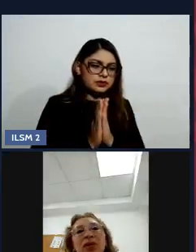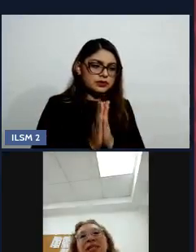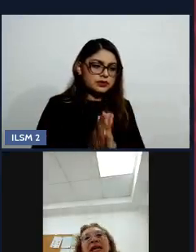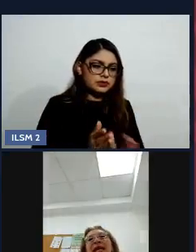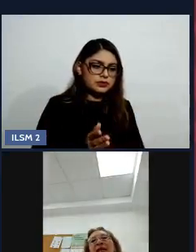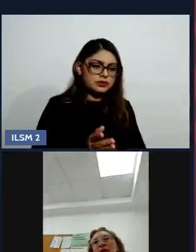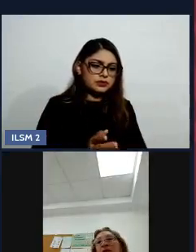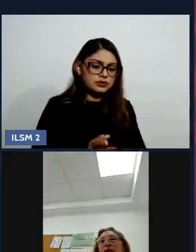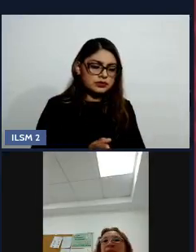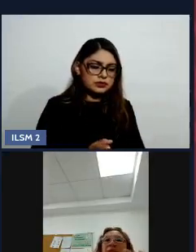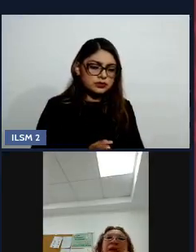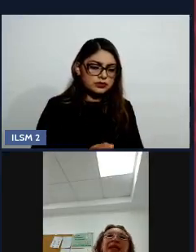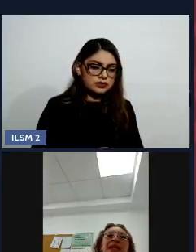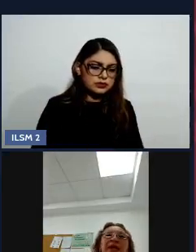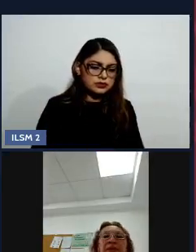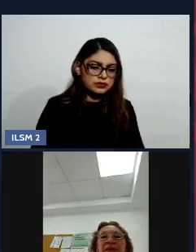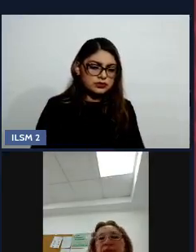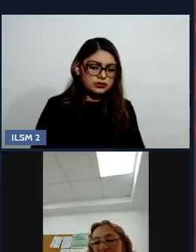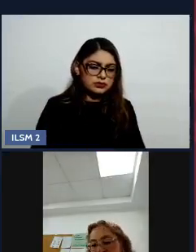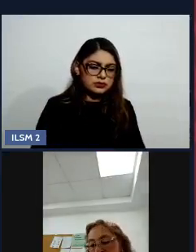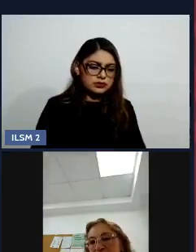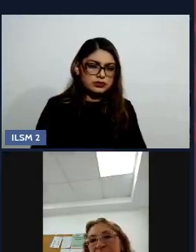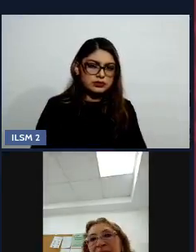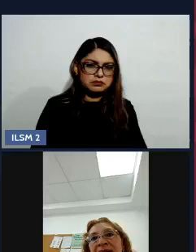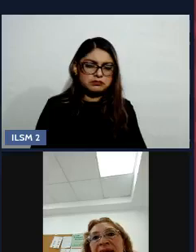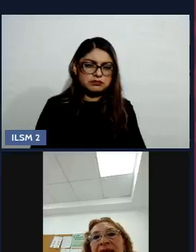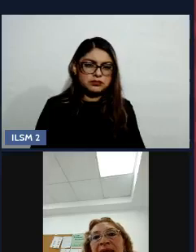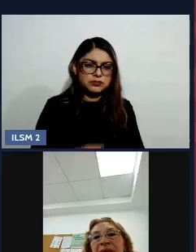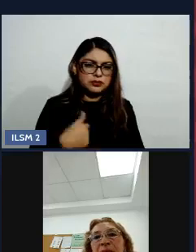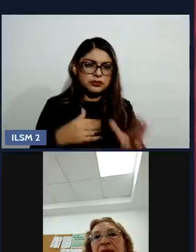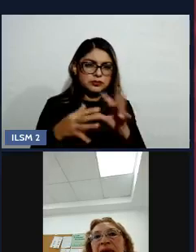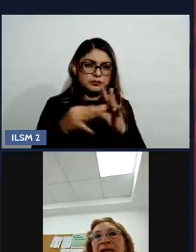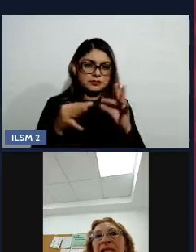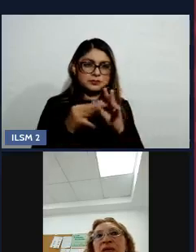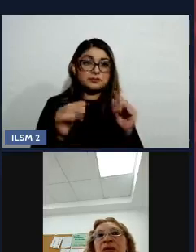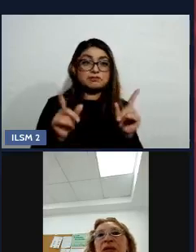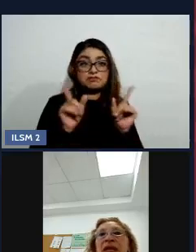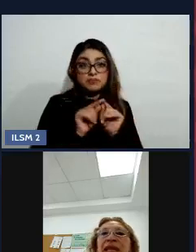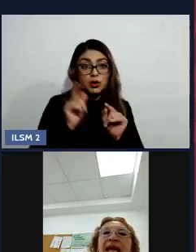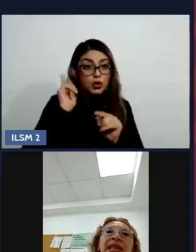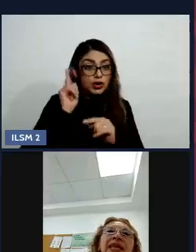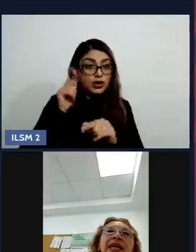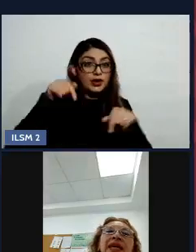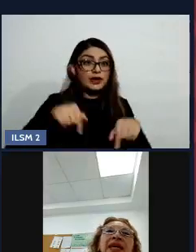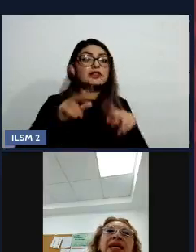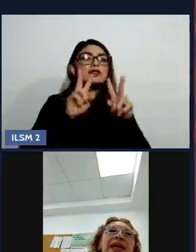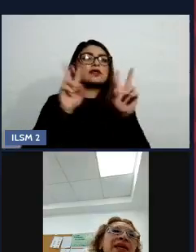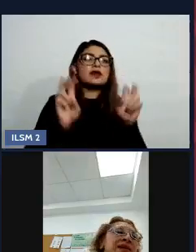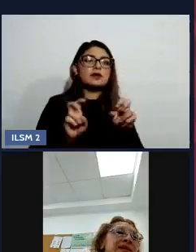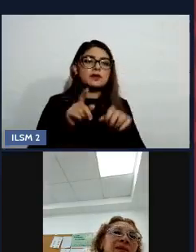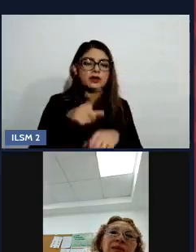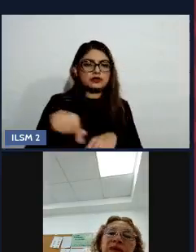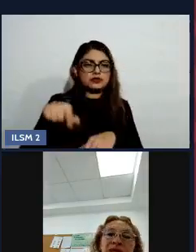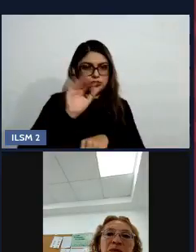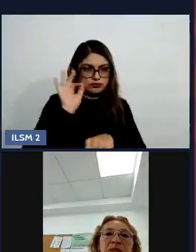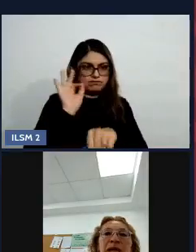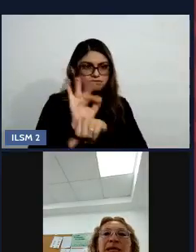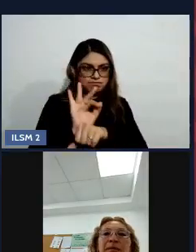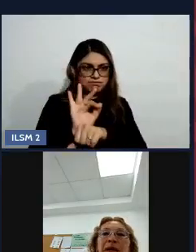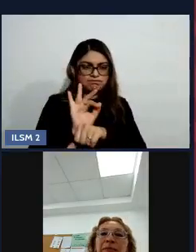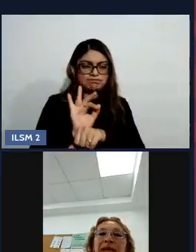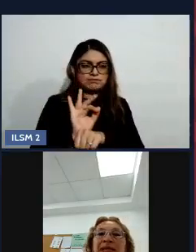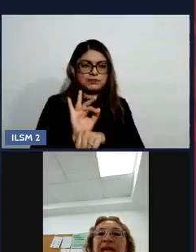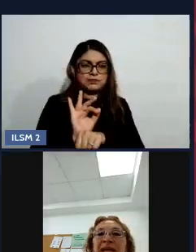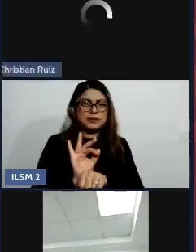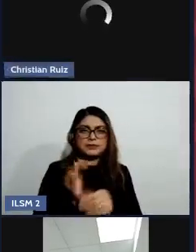pues eso sería todo de mi parte. Espero que este tema, pues, haya sido de utilidad y, pues, es un